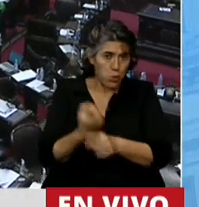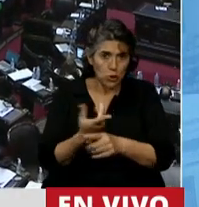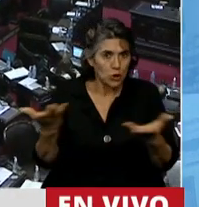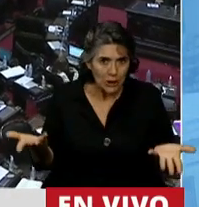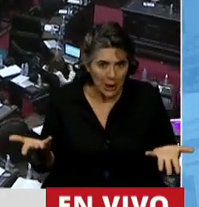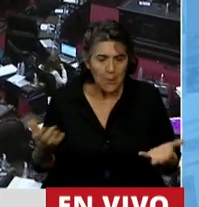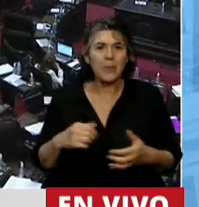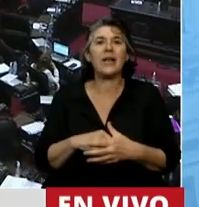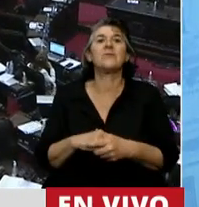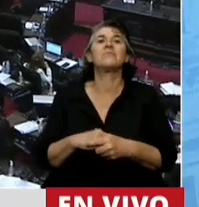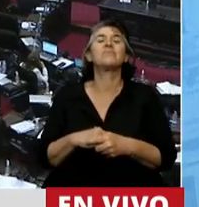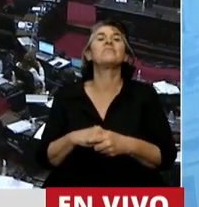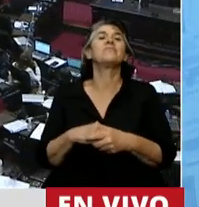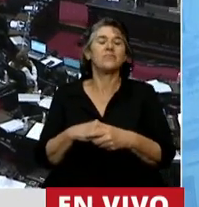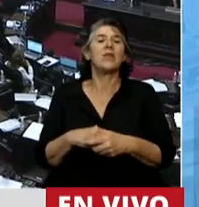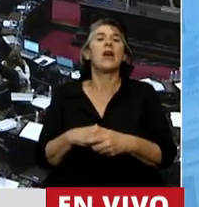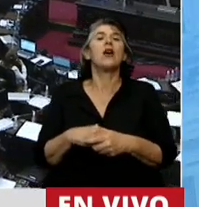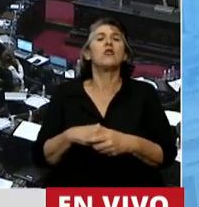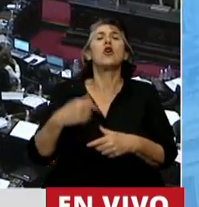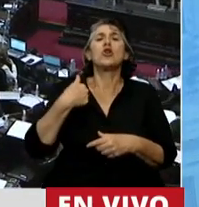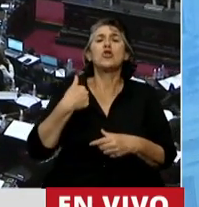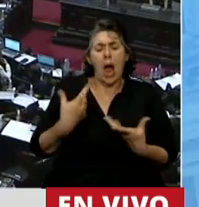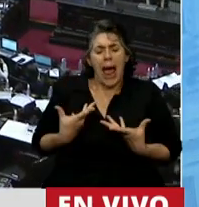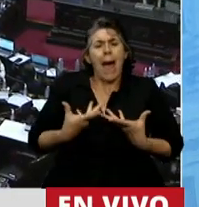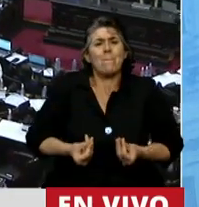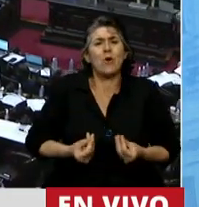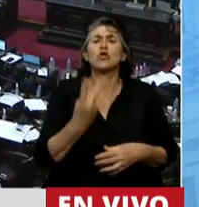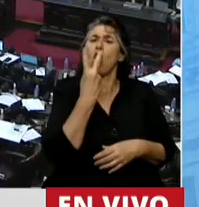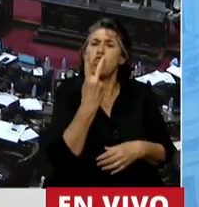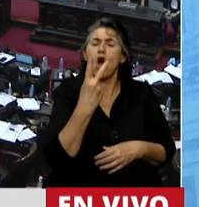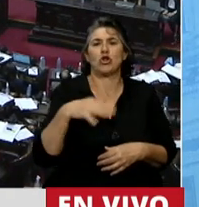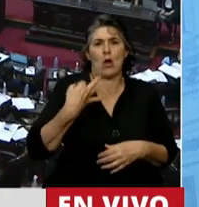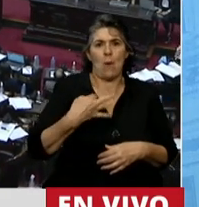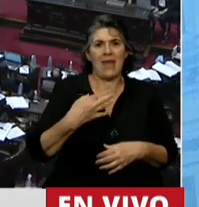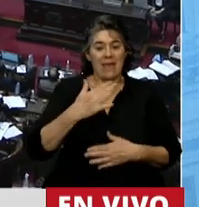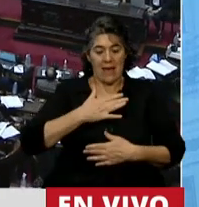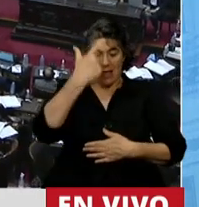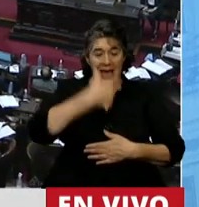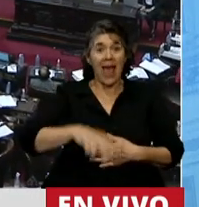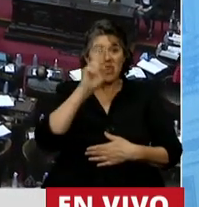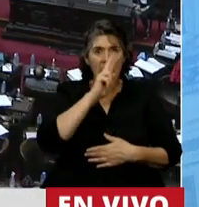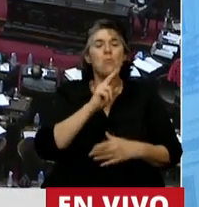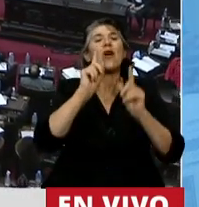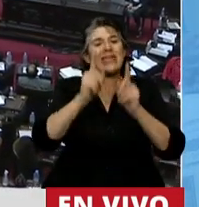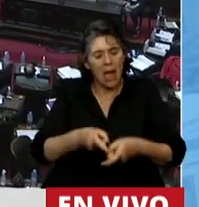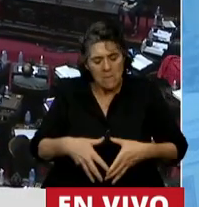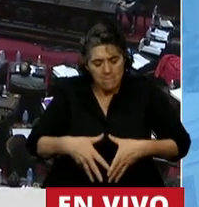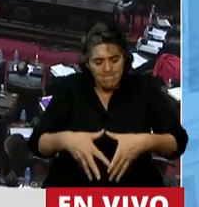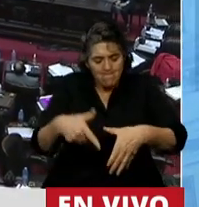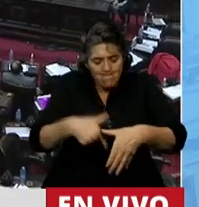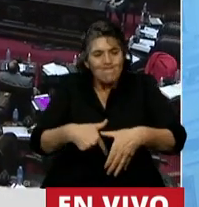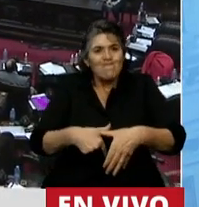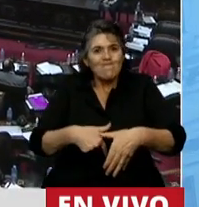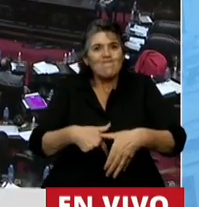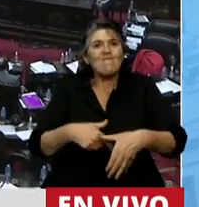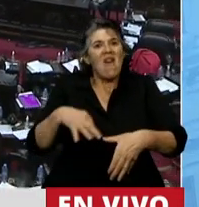manera que apoyo las dos vidas, la vida de la mujer y la vida del niño por nacer. ¿Qué me preocupa de la mujer y de este